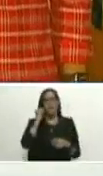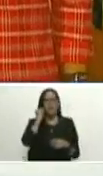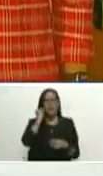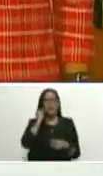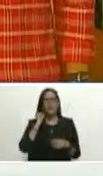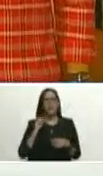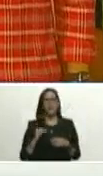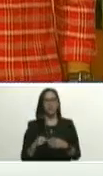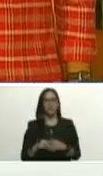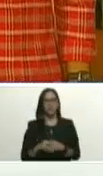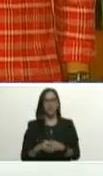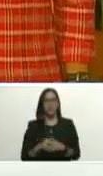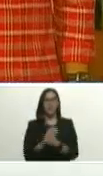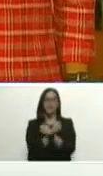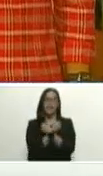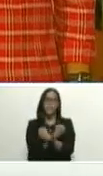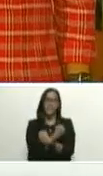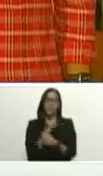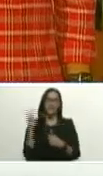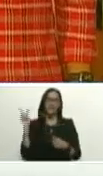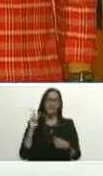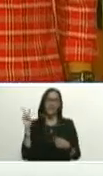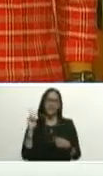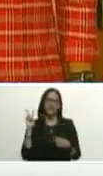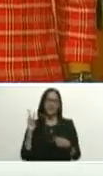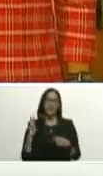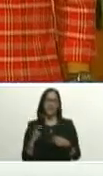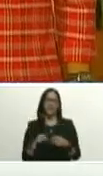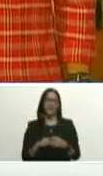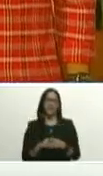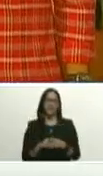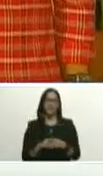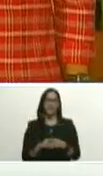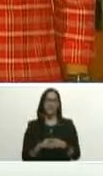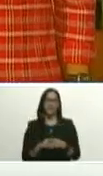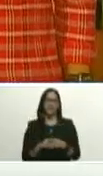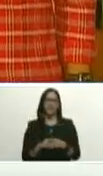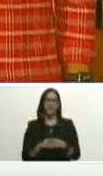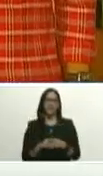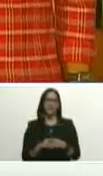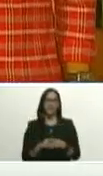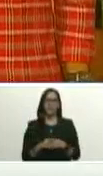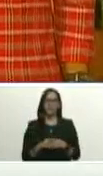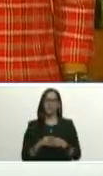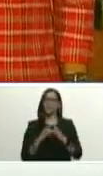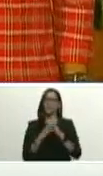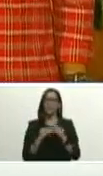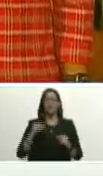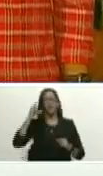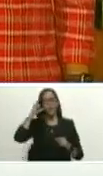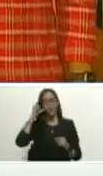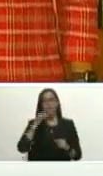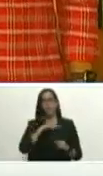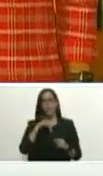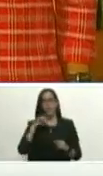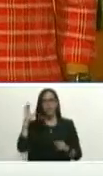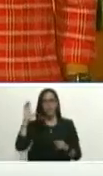que amamos a Venezuela y que lo damos todos todos los días por nuestra patria